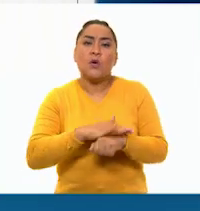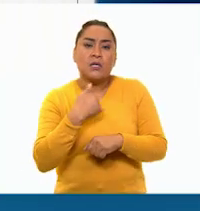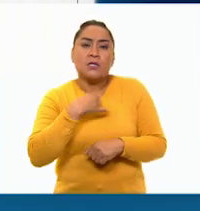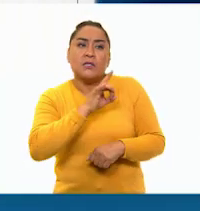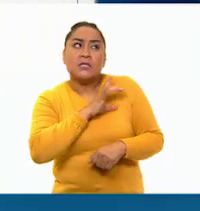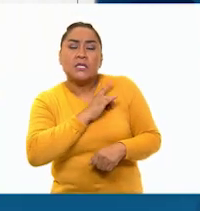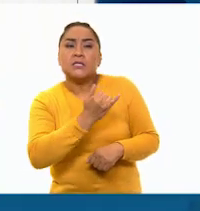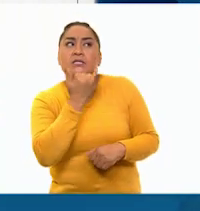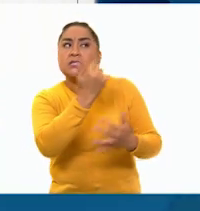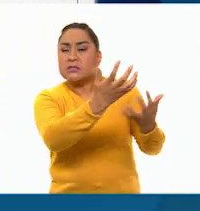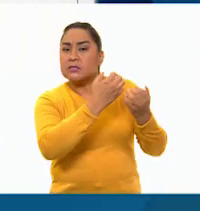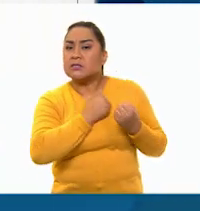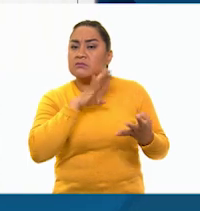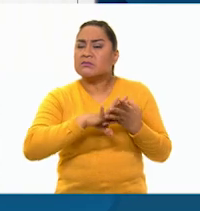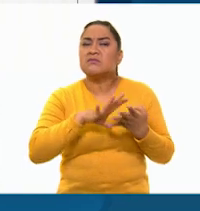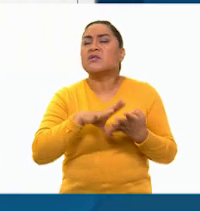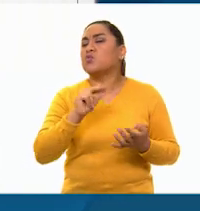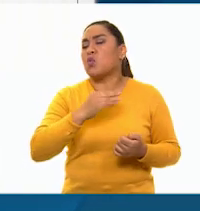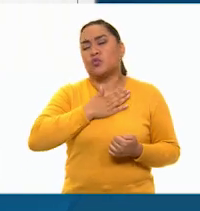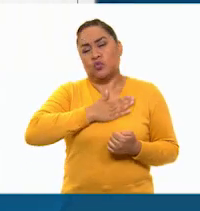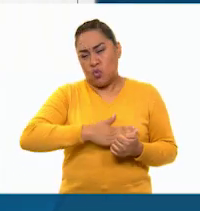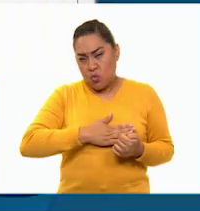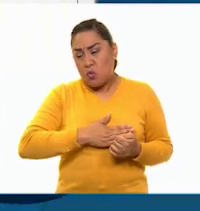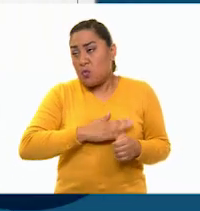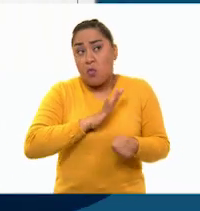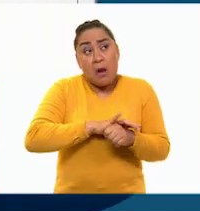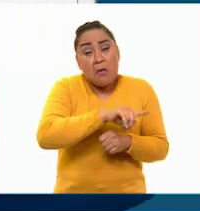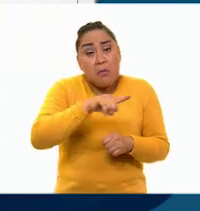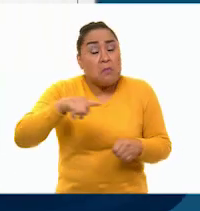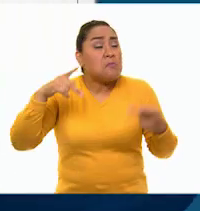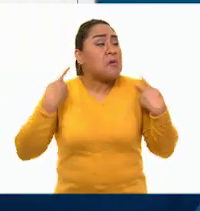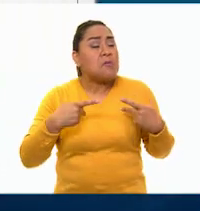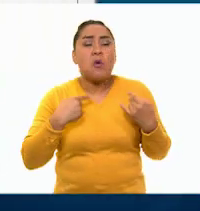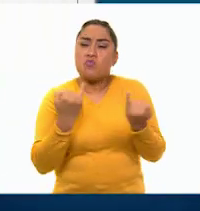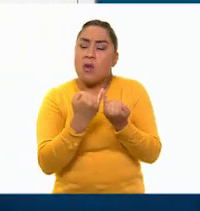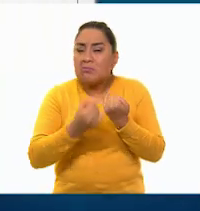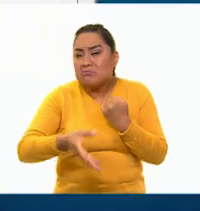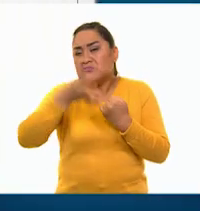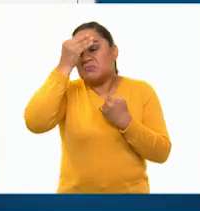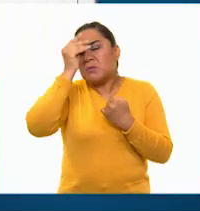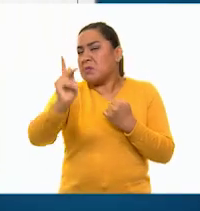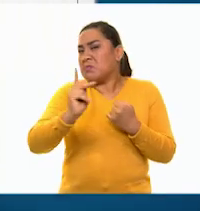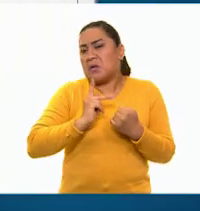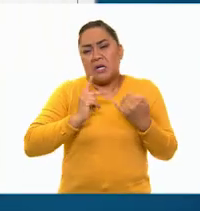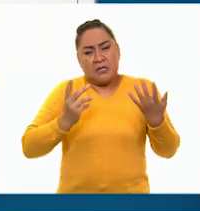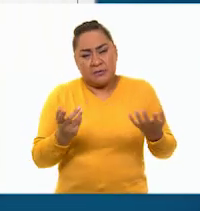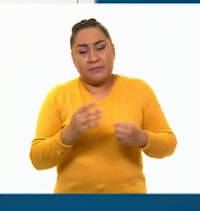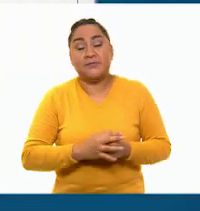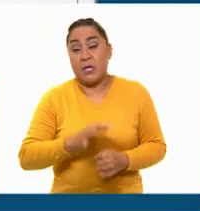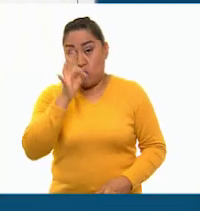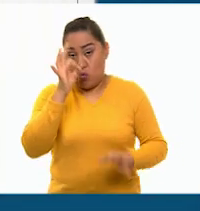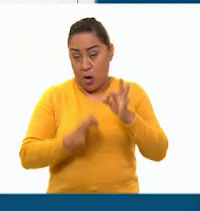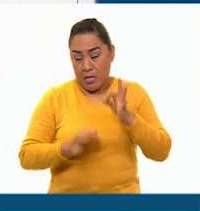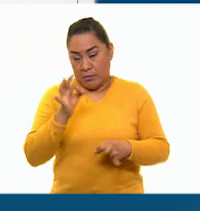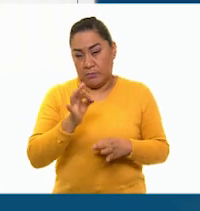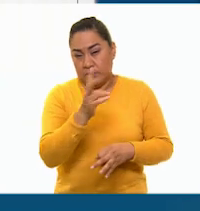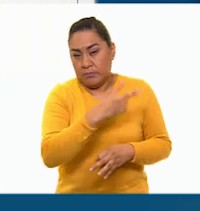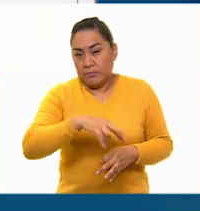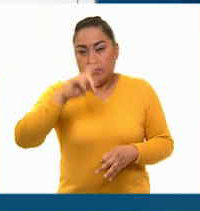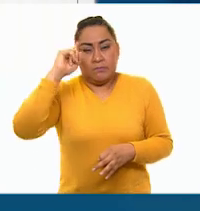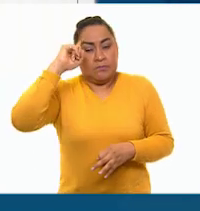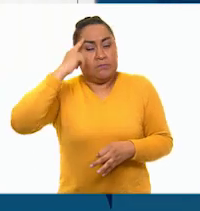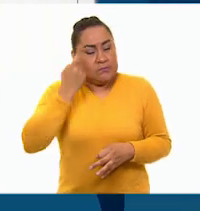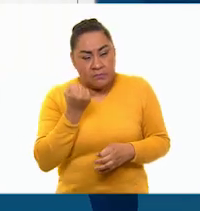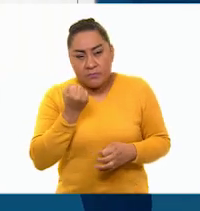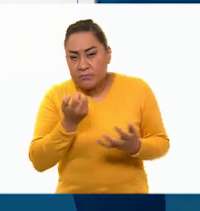perder mi libertad de manera injusta. Cualquier persona en la misma situación habría actuado igual. El juez mostraba su profundo enojo al